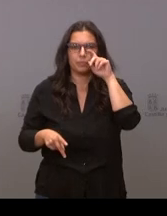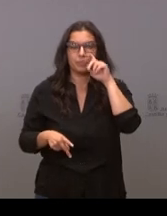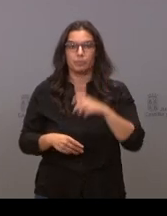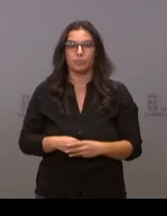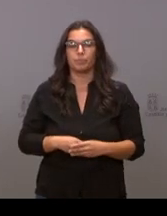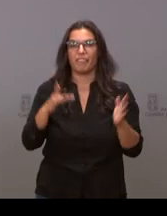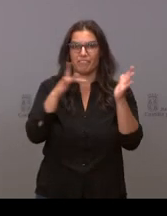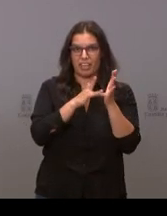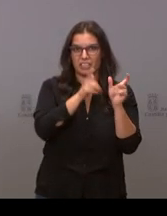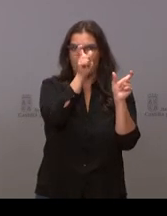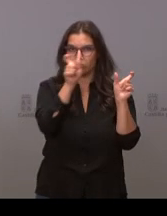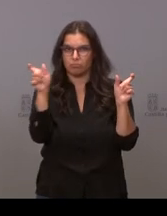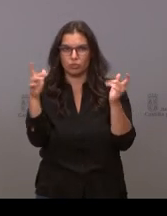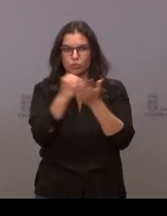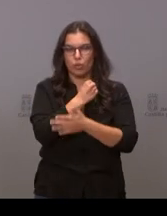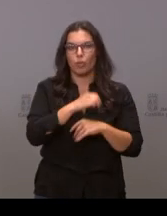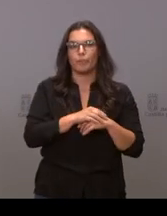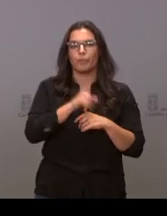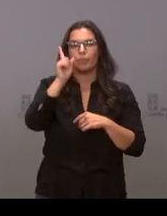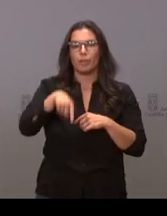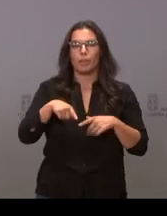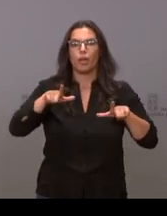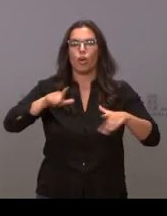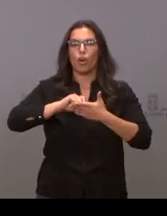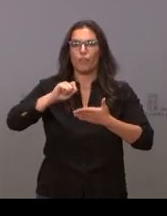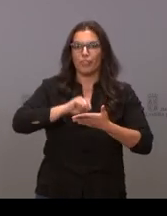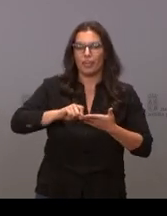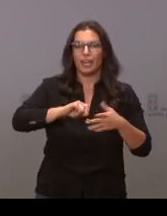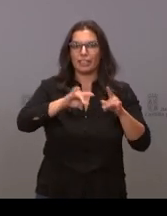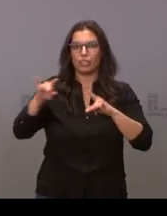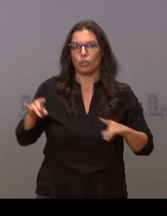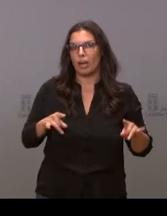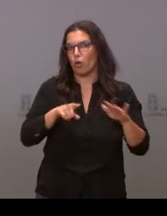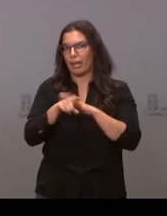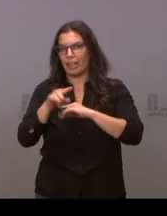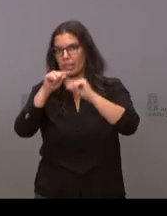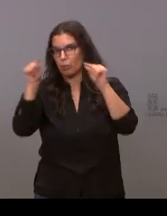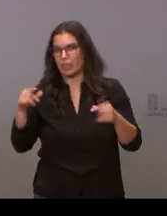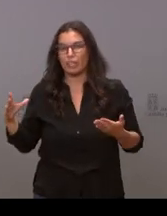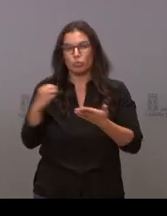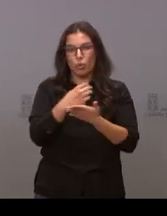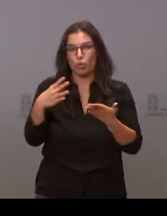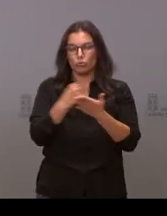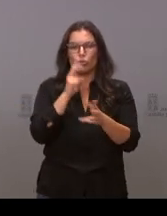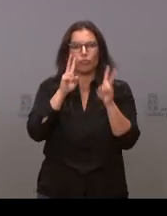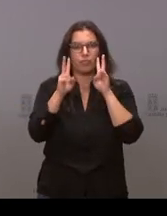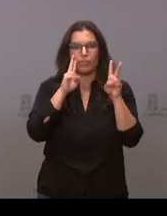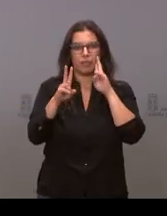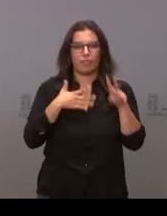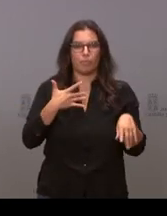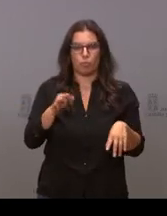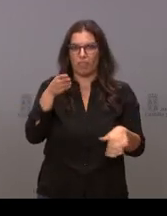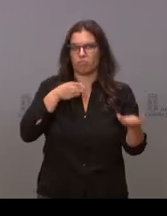por fecha, por oficinas territoriales o gerencias provinciales. Todos los datos están